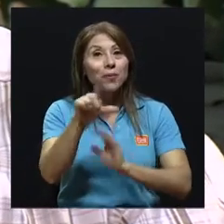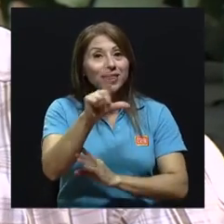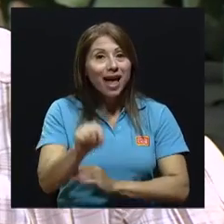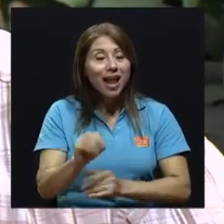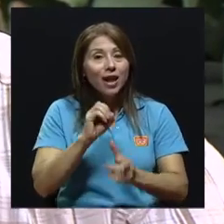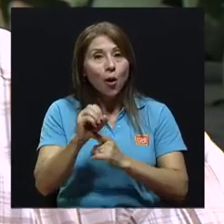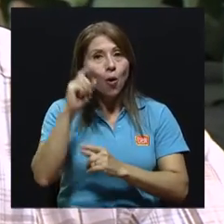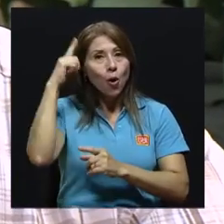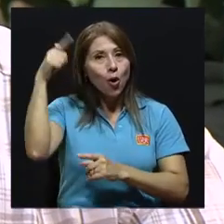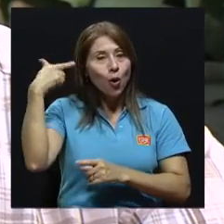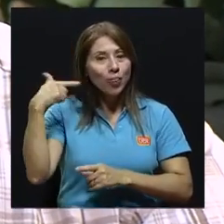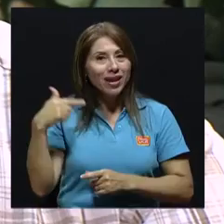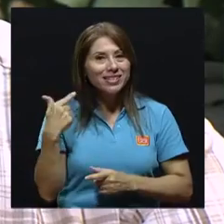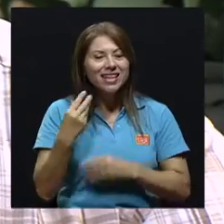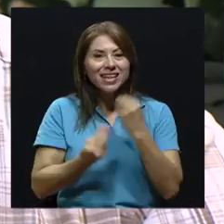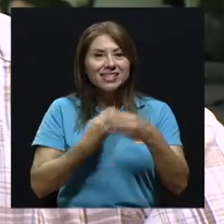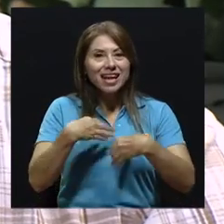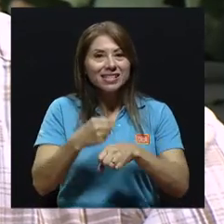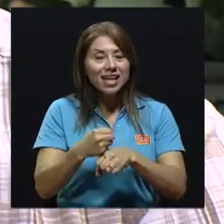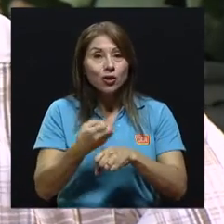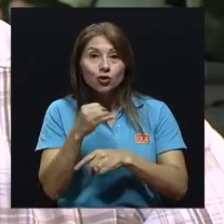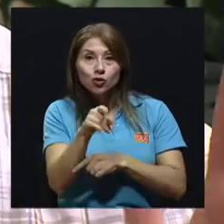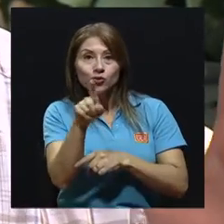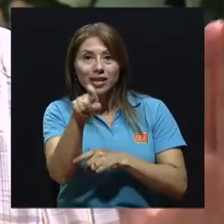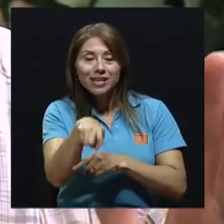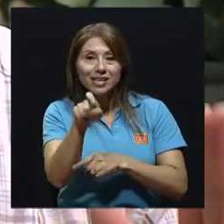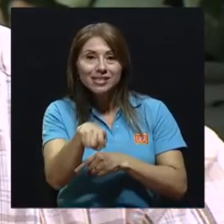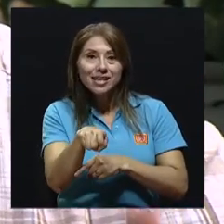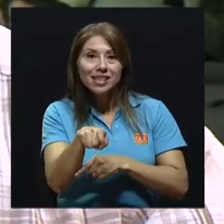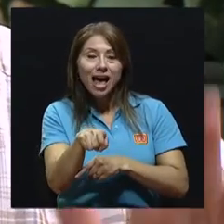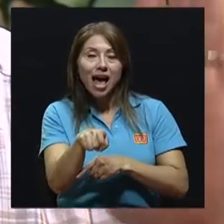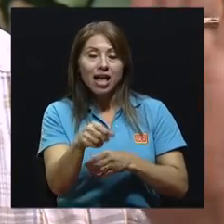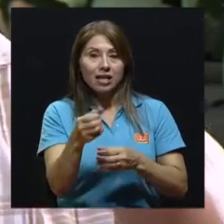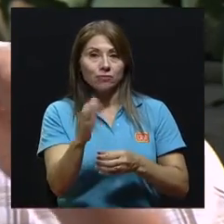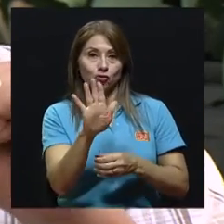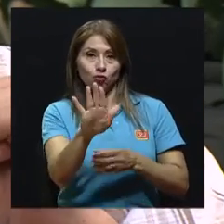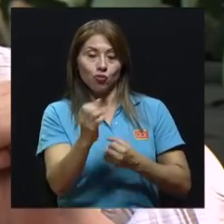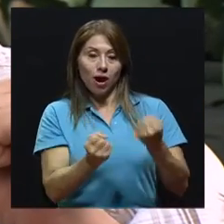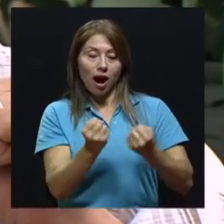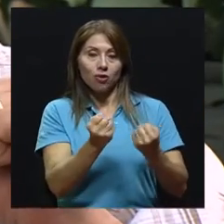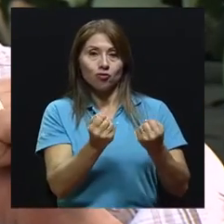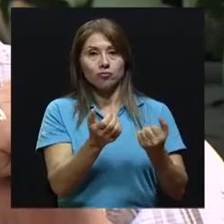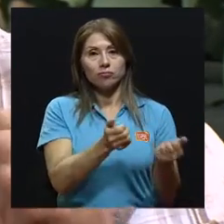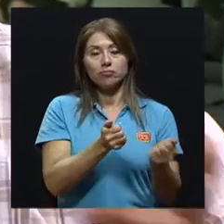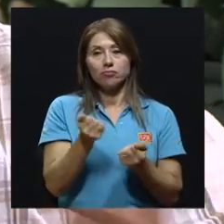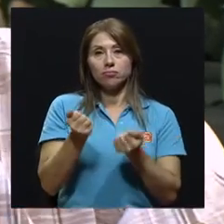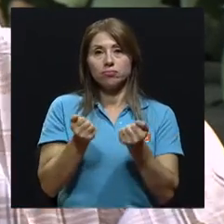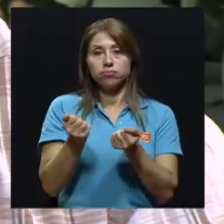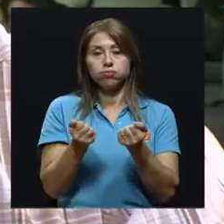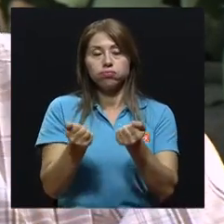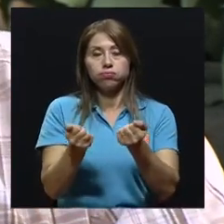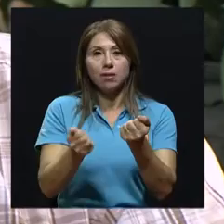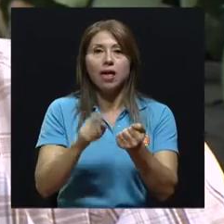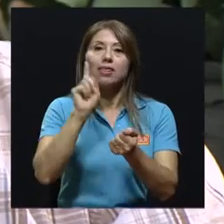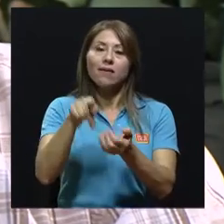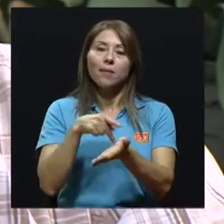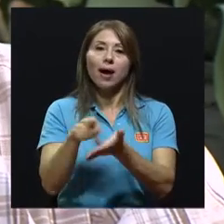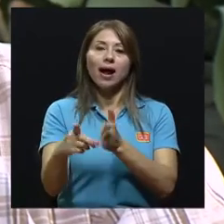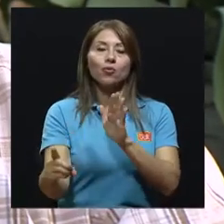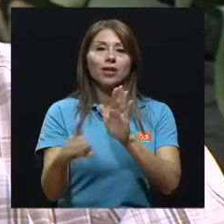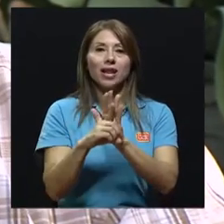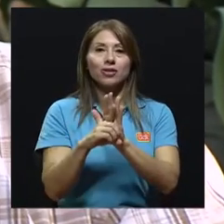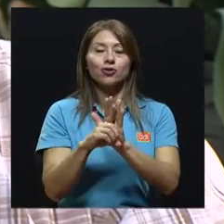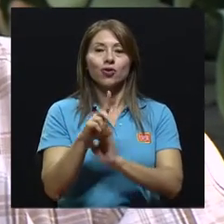Italia, en el centro, que prácticamente usted para poder circular tiene que pagar un derecho de 100 euros, porque ya es tanto el problema